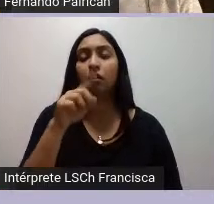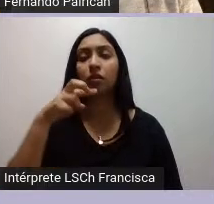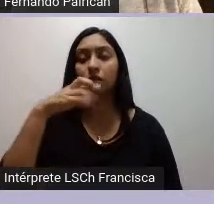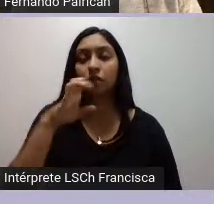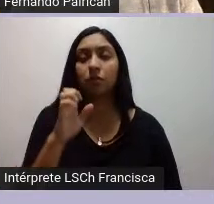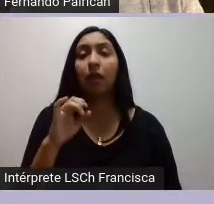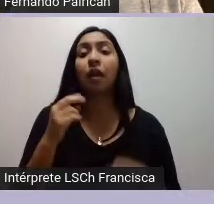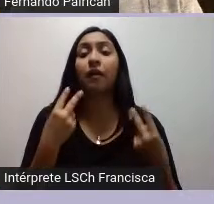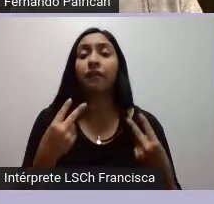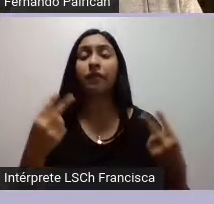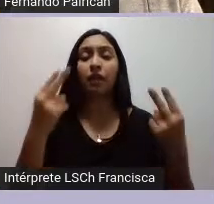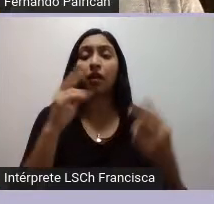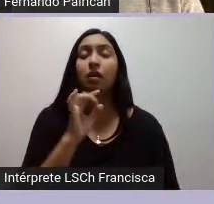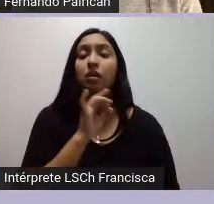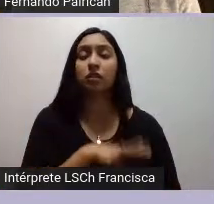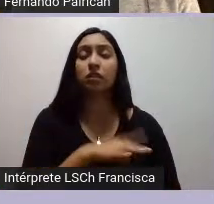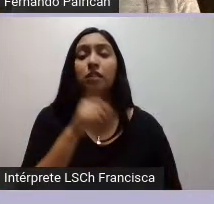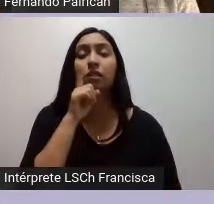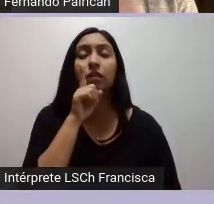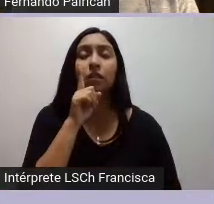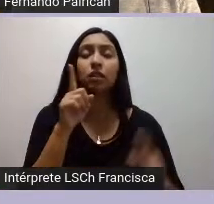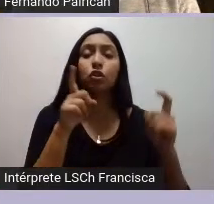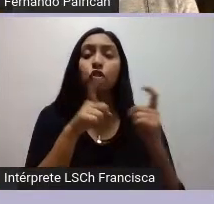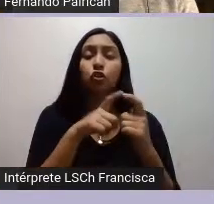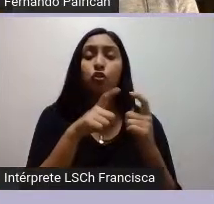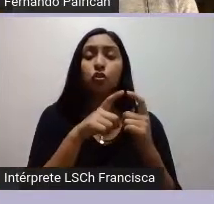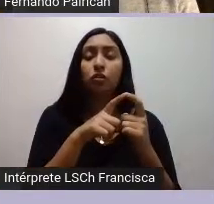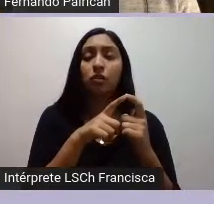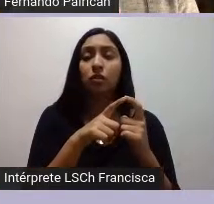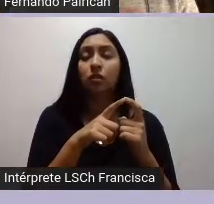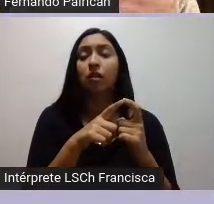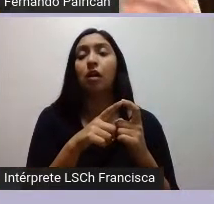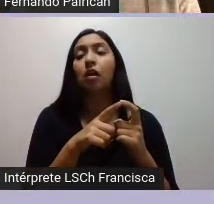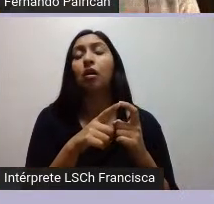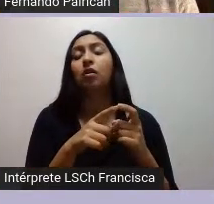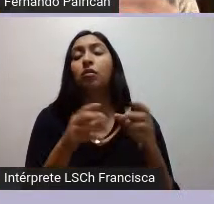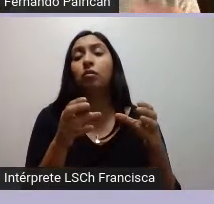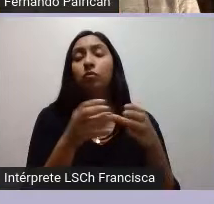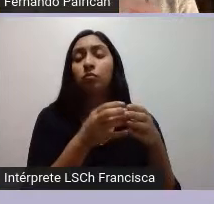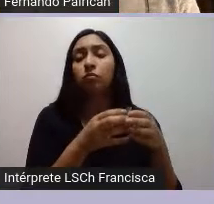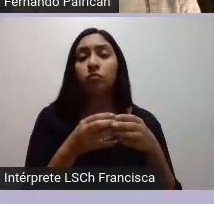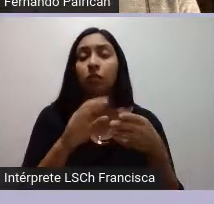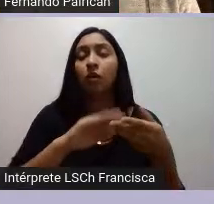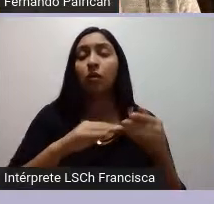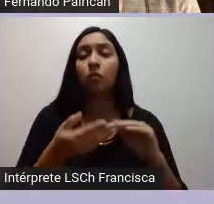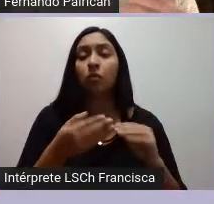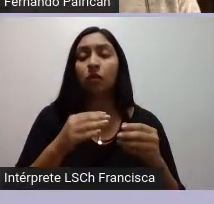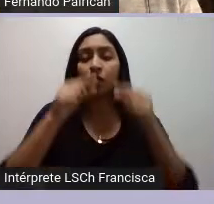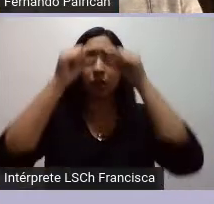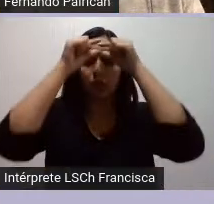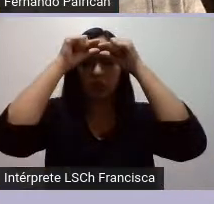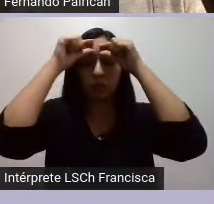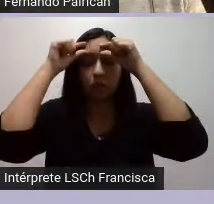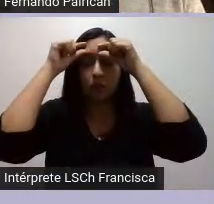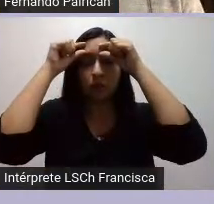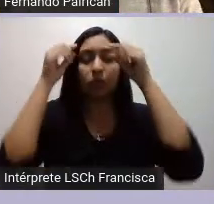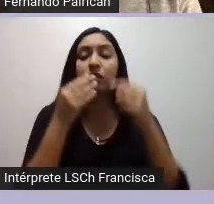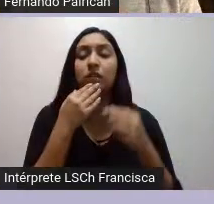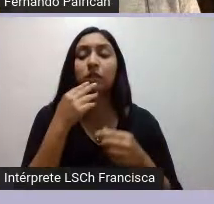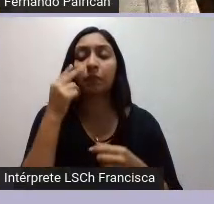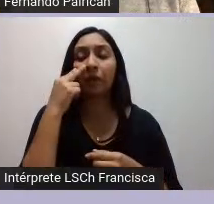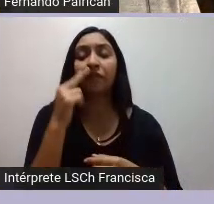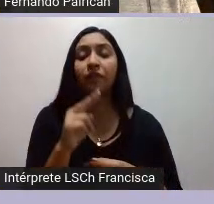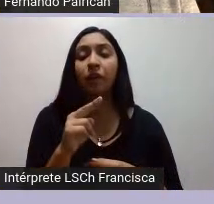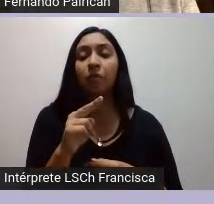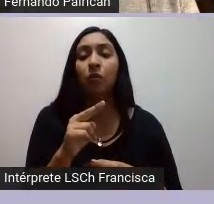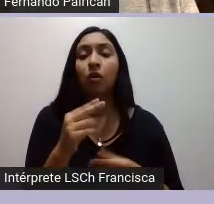Mapuche eso lo da cuenta la prensa y vemos la influencia del catarismo también en parte de esta organización luego